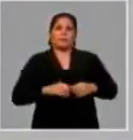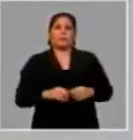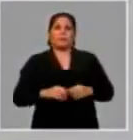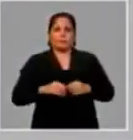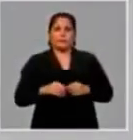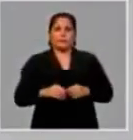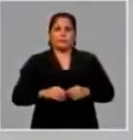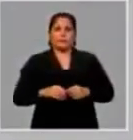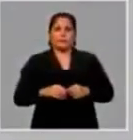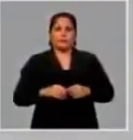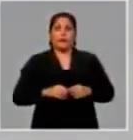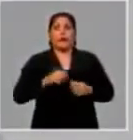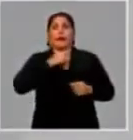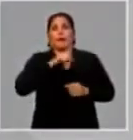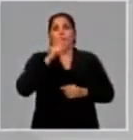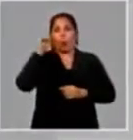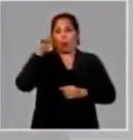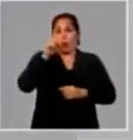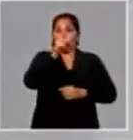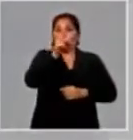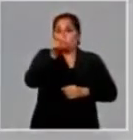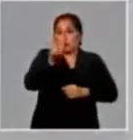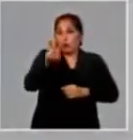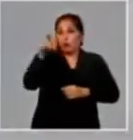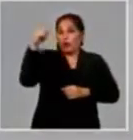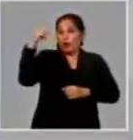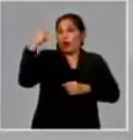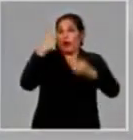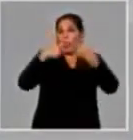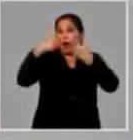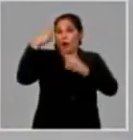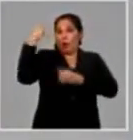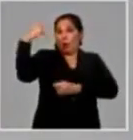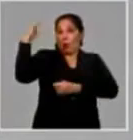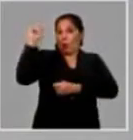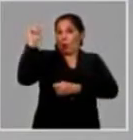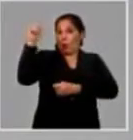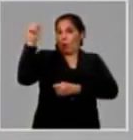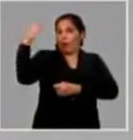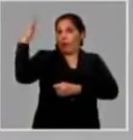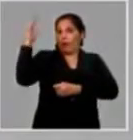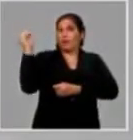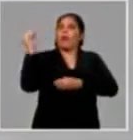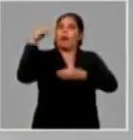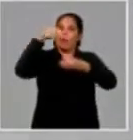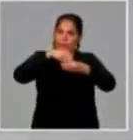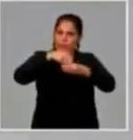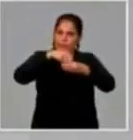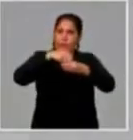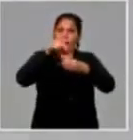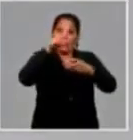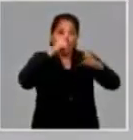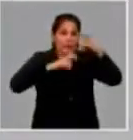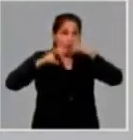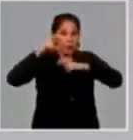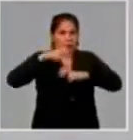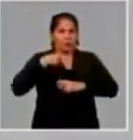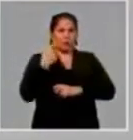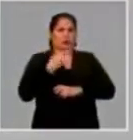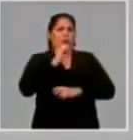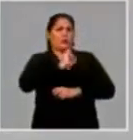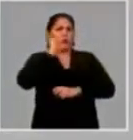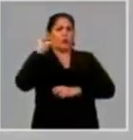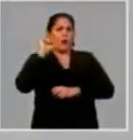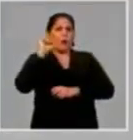de este importante producto tan demandado. ¿Cómo van esas investigaciones? Estas investigaciones hemos